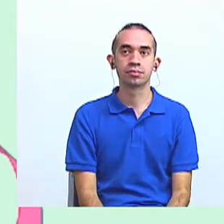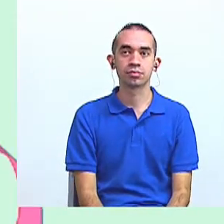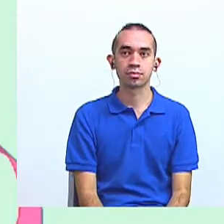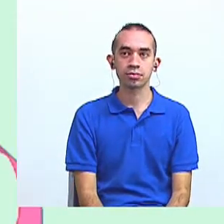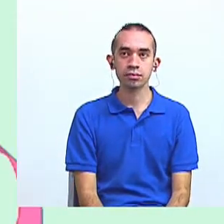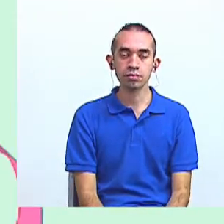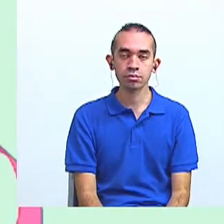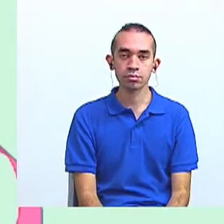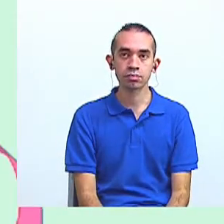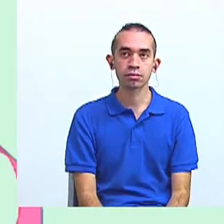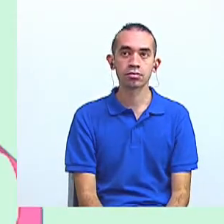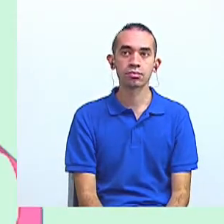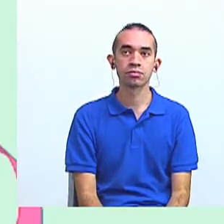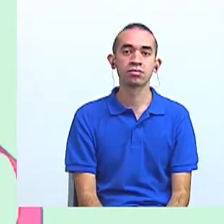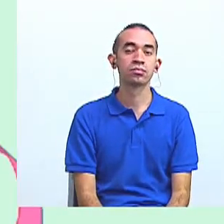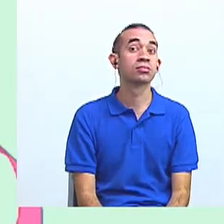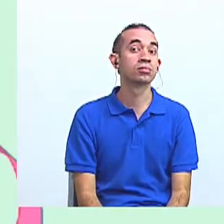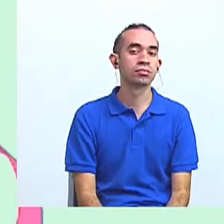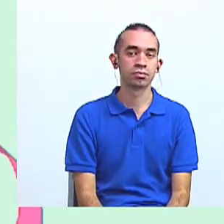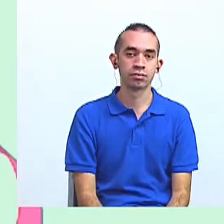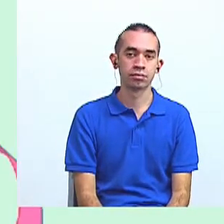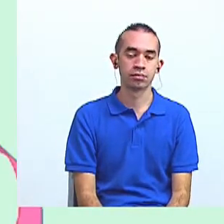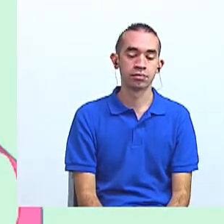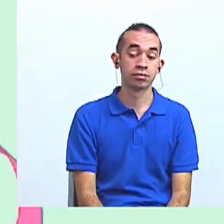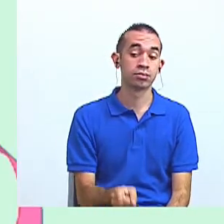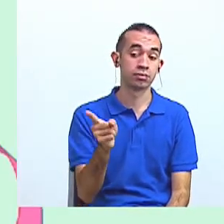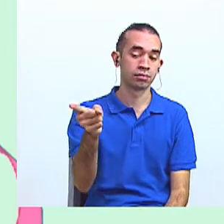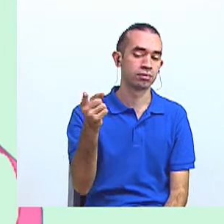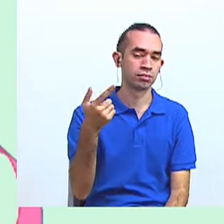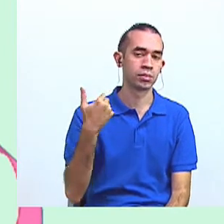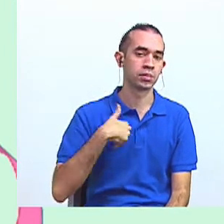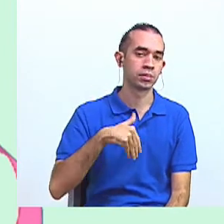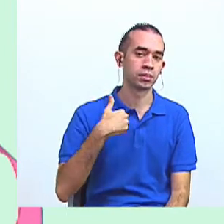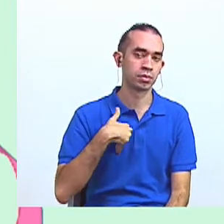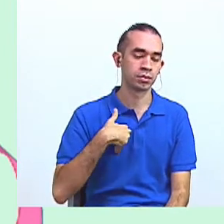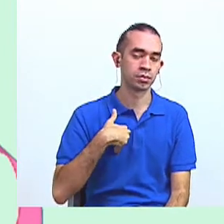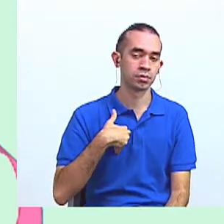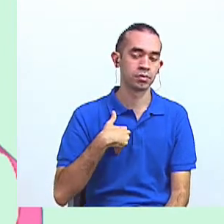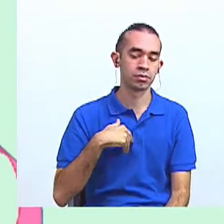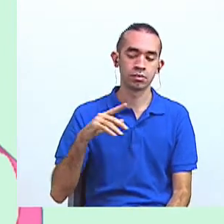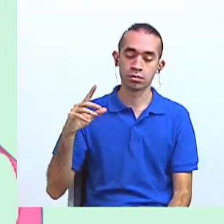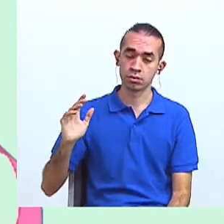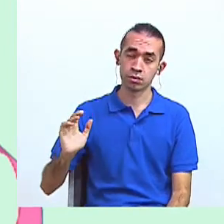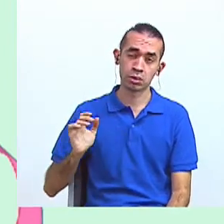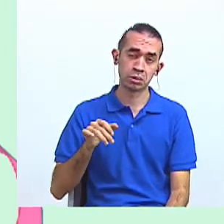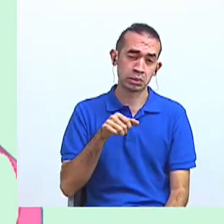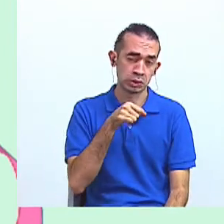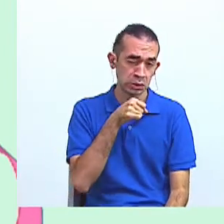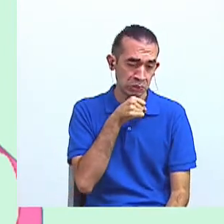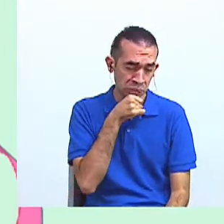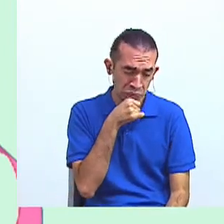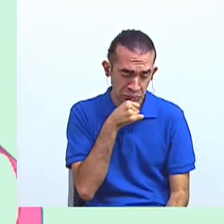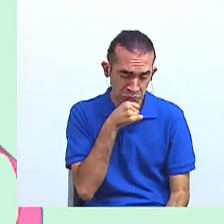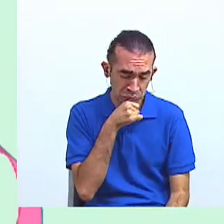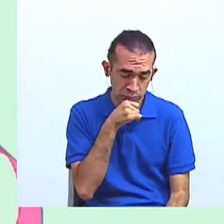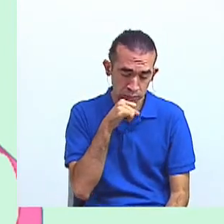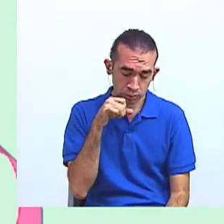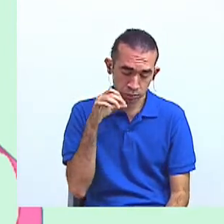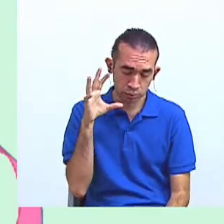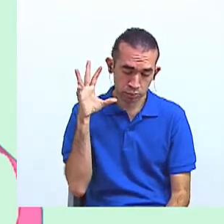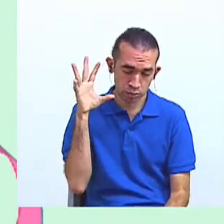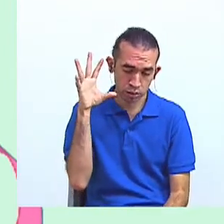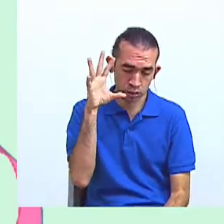La cita dice, fue el descubrimiento más importante de toda su vida, sabía leer, era